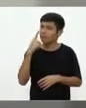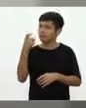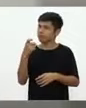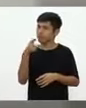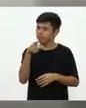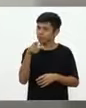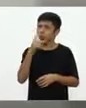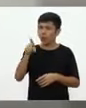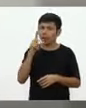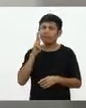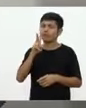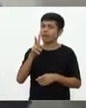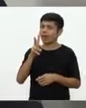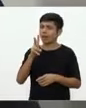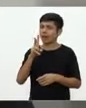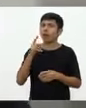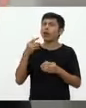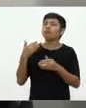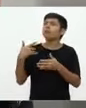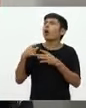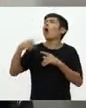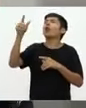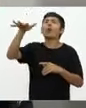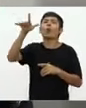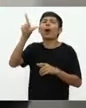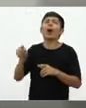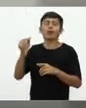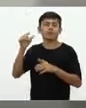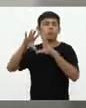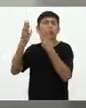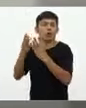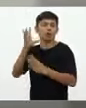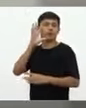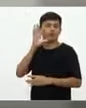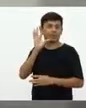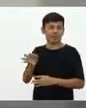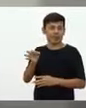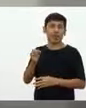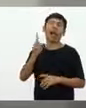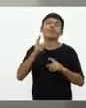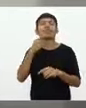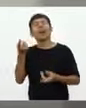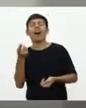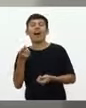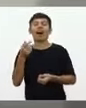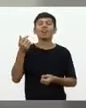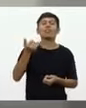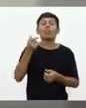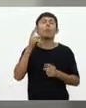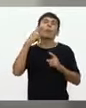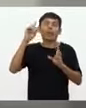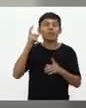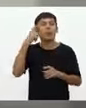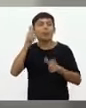ustedes ven perfectamente lo que pasa en otros lugares del mundo. No nos creamos la que muchas veces el exitismo argentino